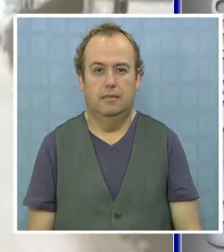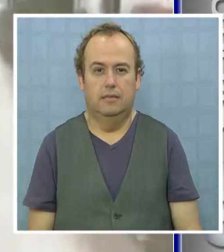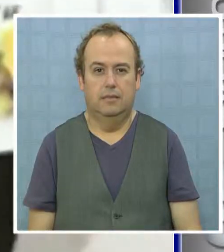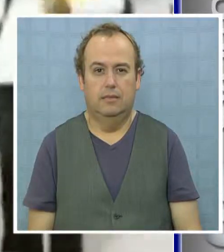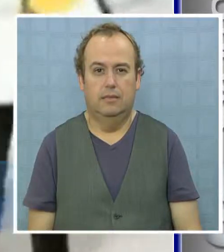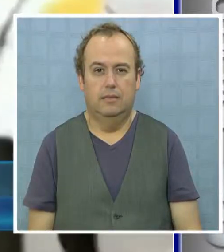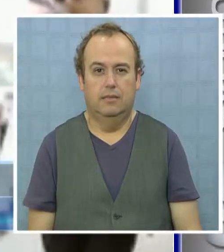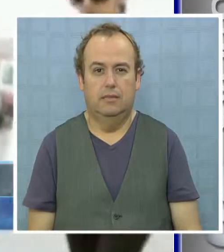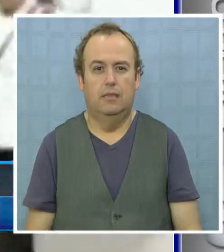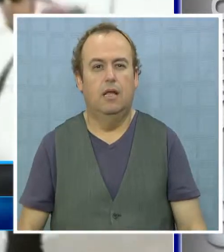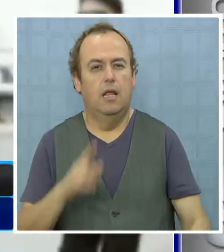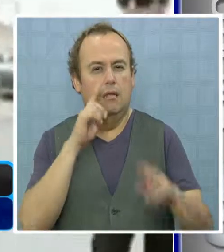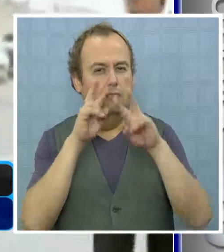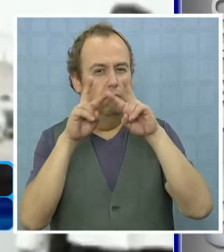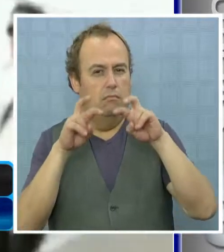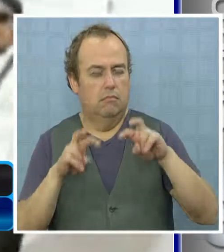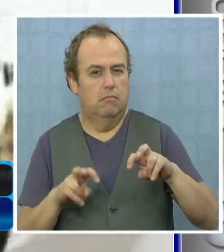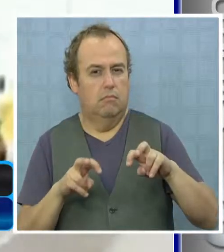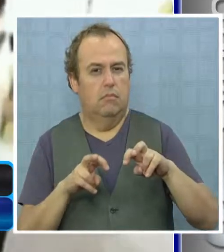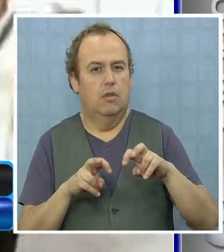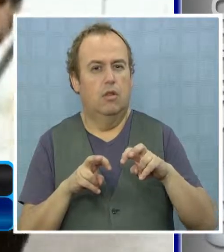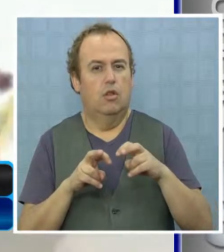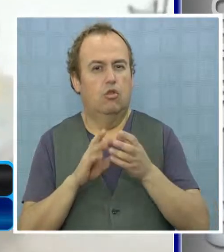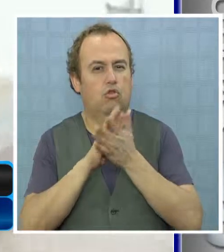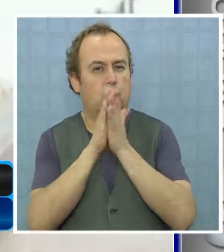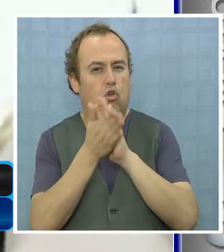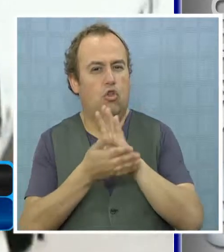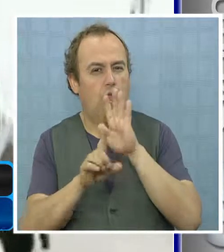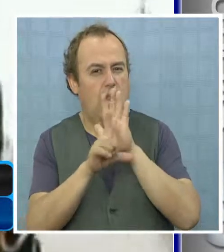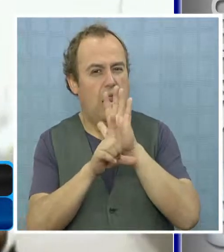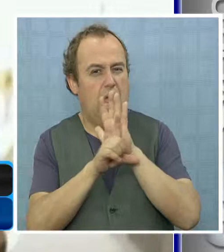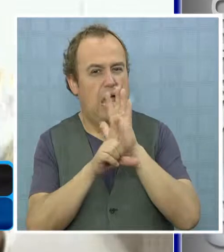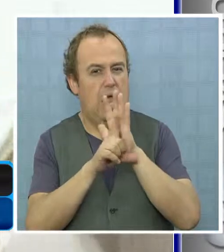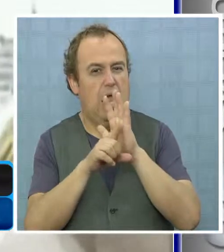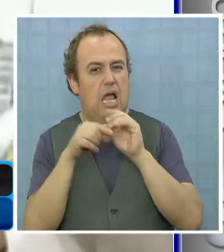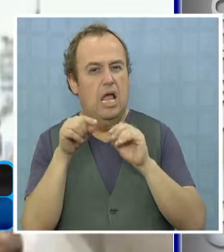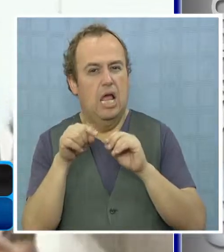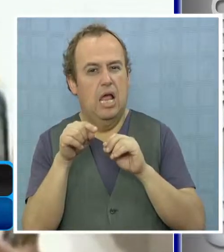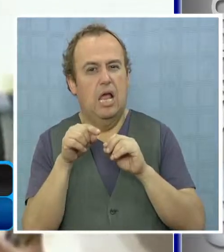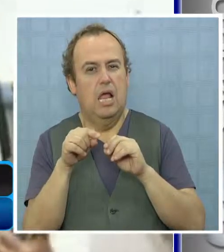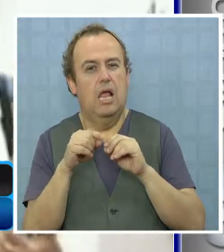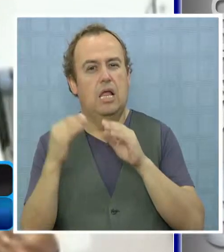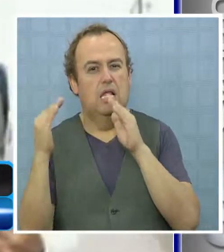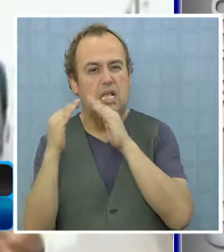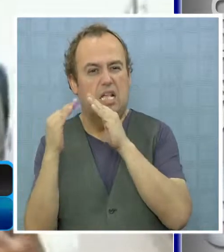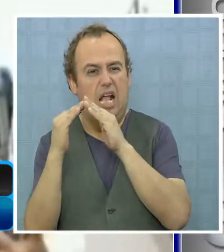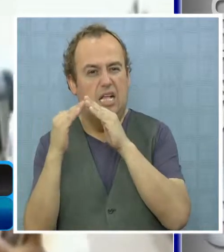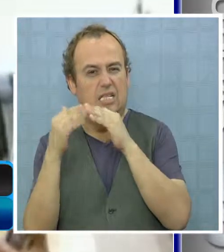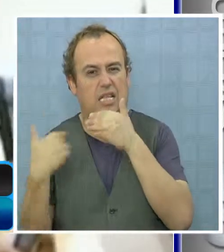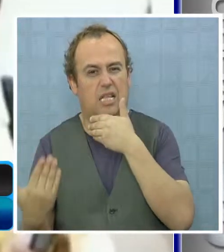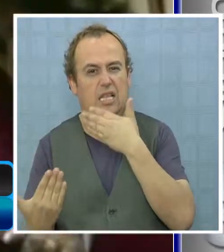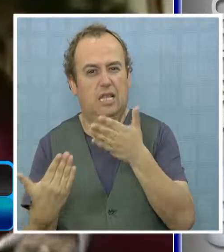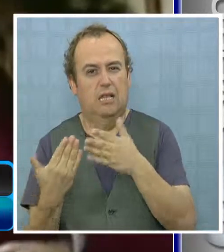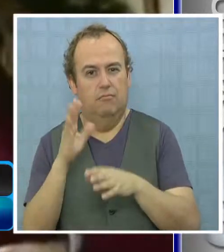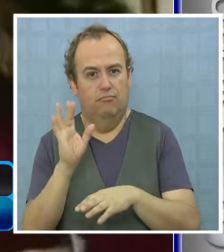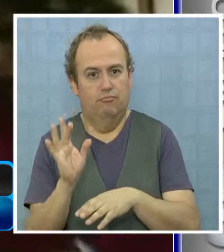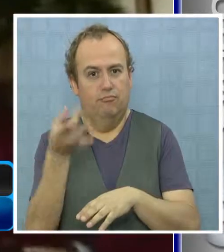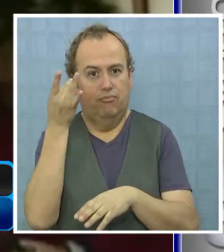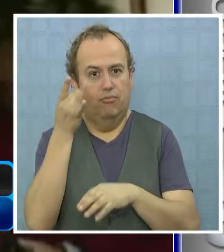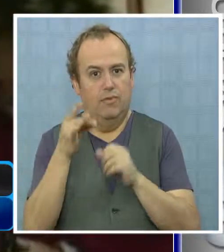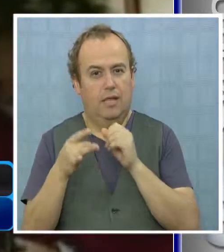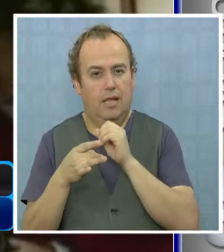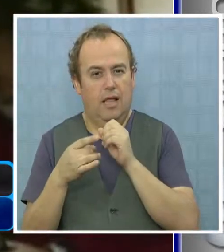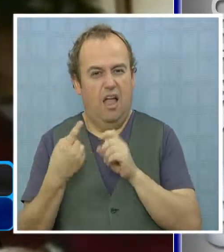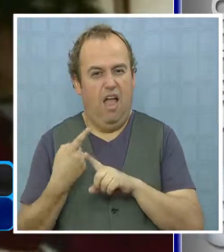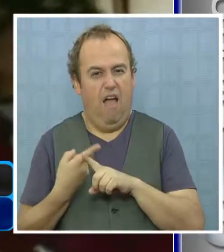Un análisis de todos los aspectos legales que involucró la asignación de viviendas en los casos que fueron denunciados en alto